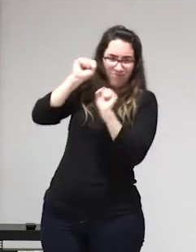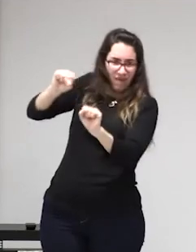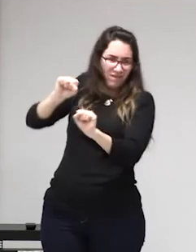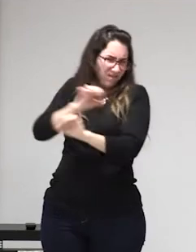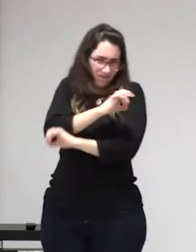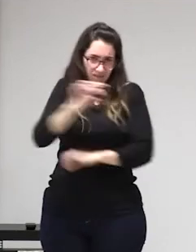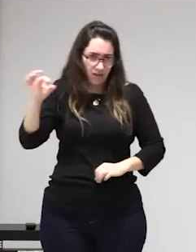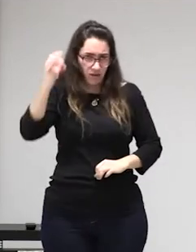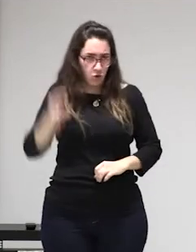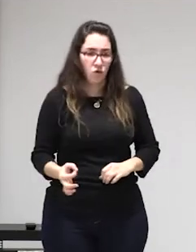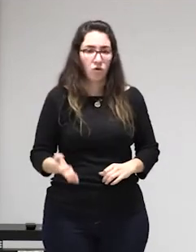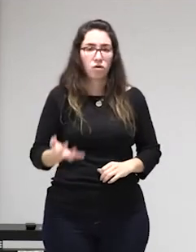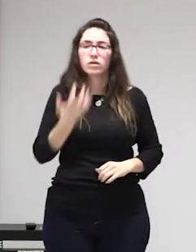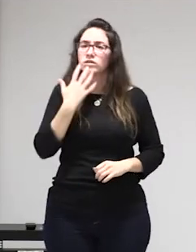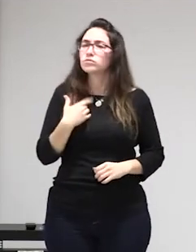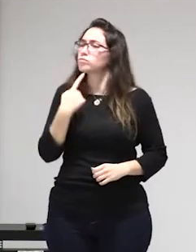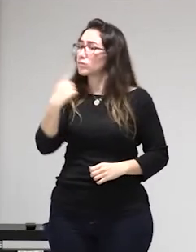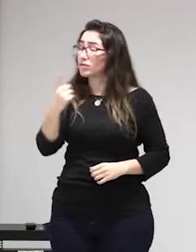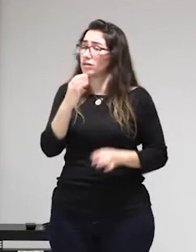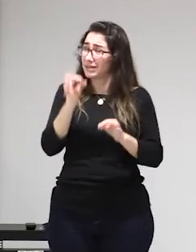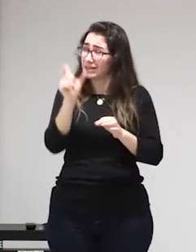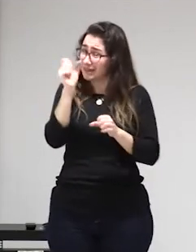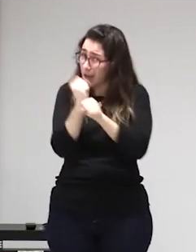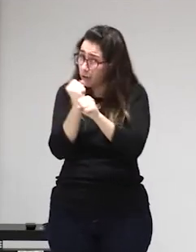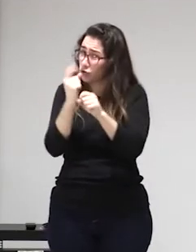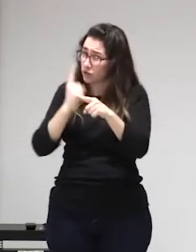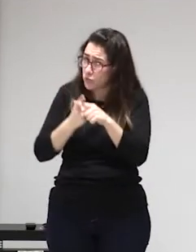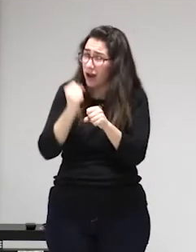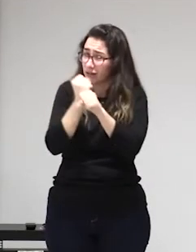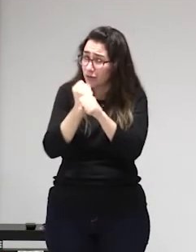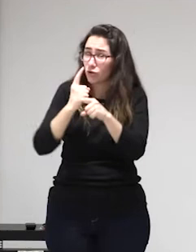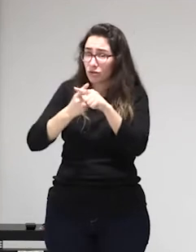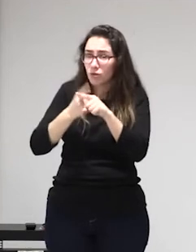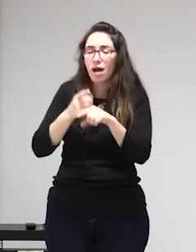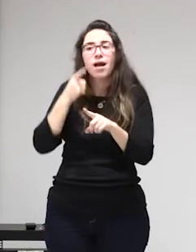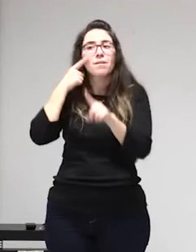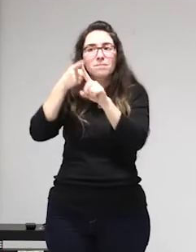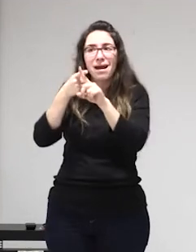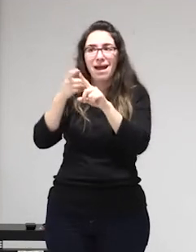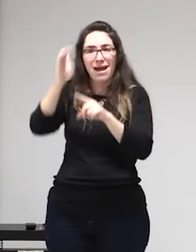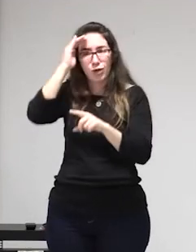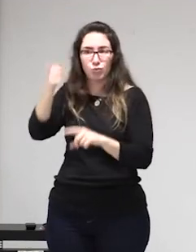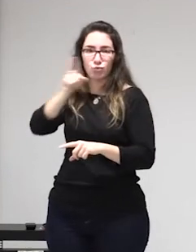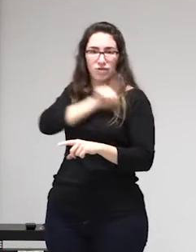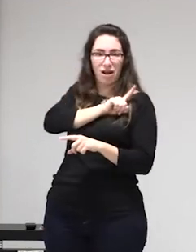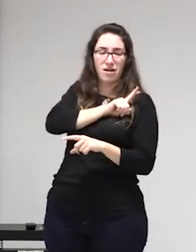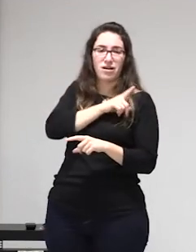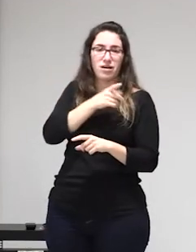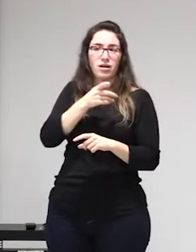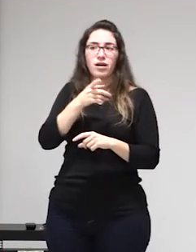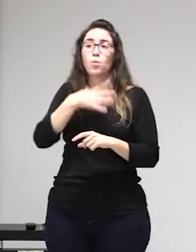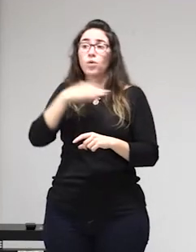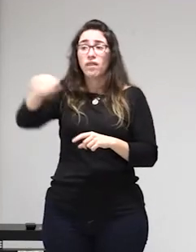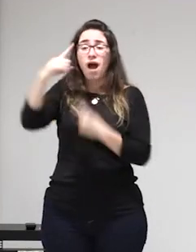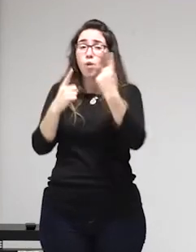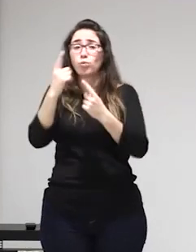obviamente la constitución no yo no me gusta hablar día de forma esencialista no es de una